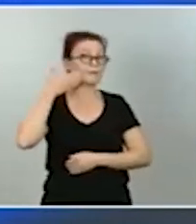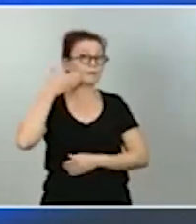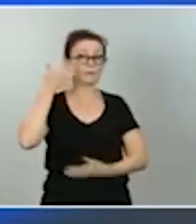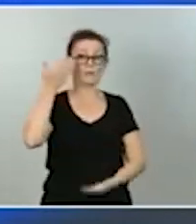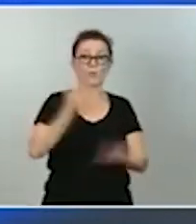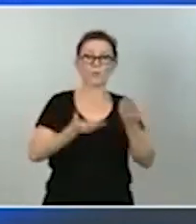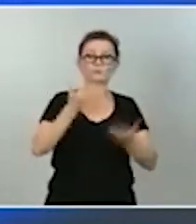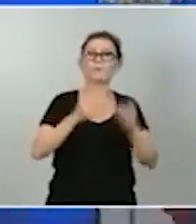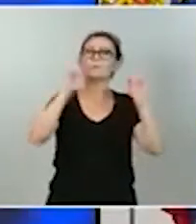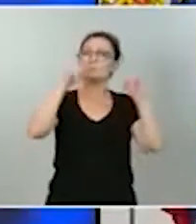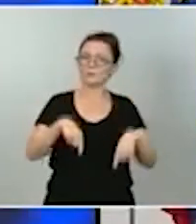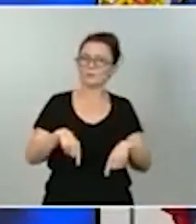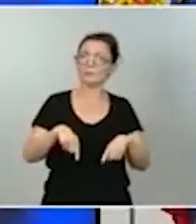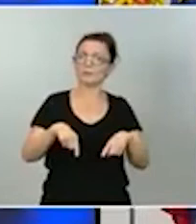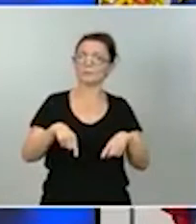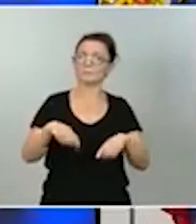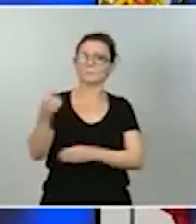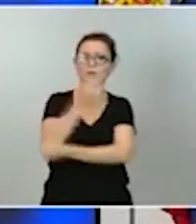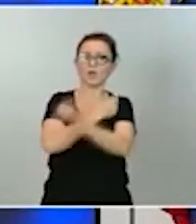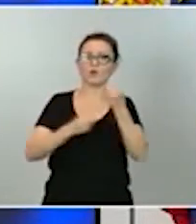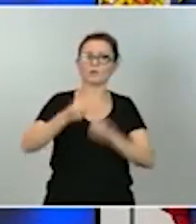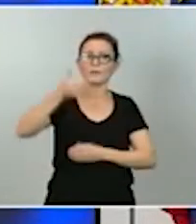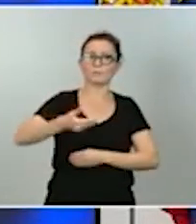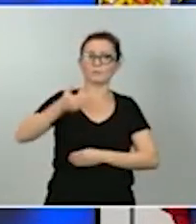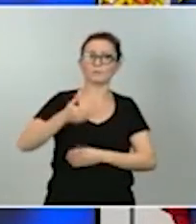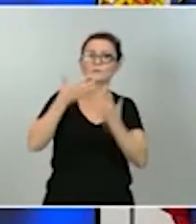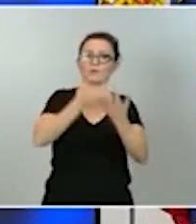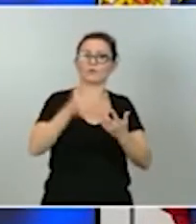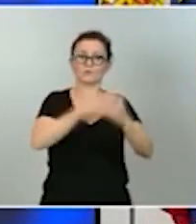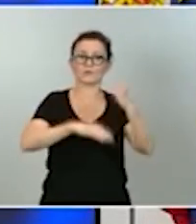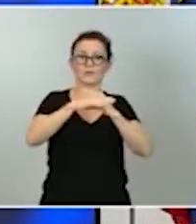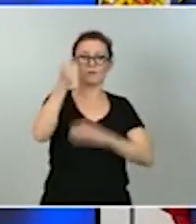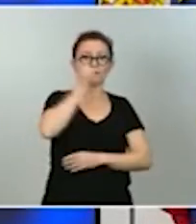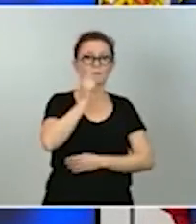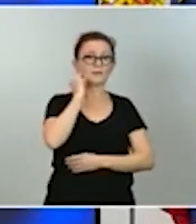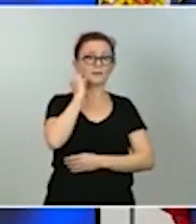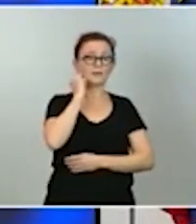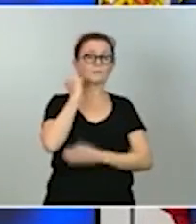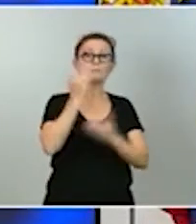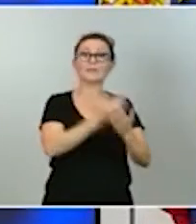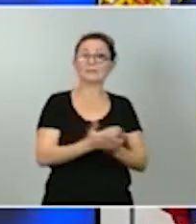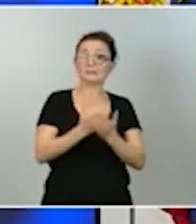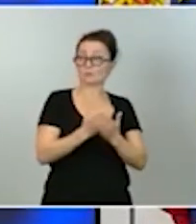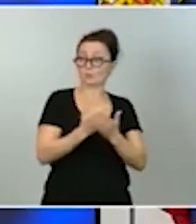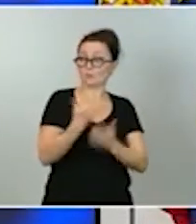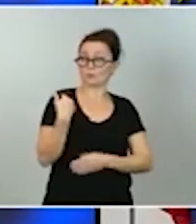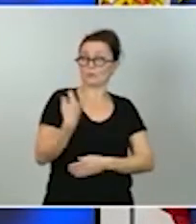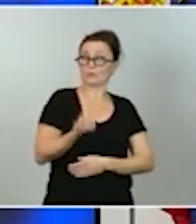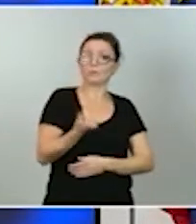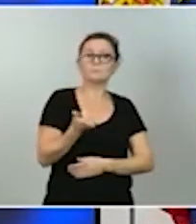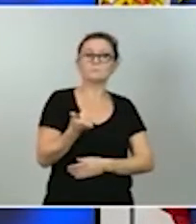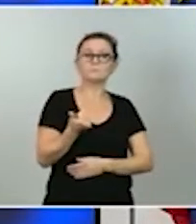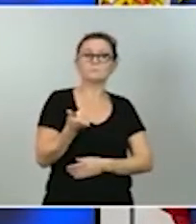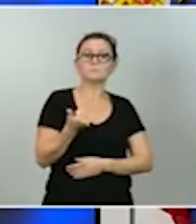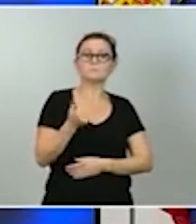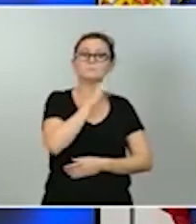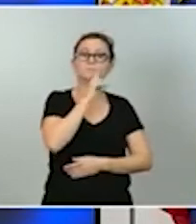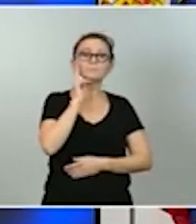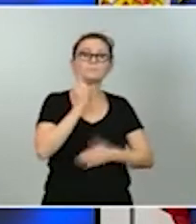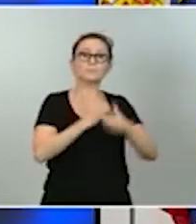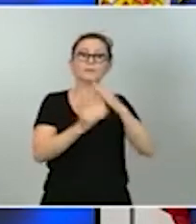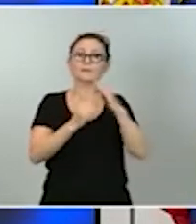económicos la lucha por la igualdad de género según estudios recientes la maternidad explica una proporción